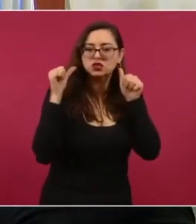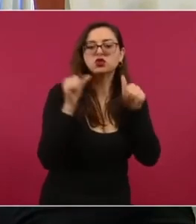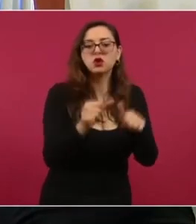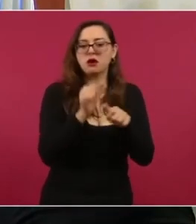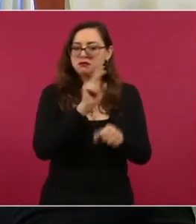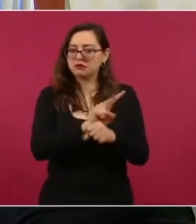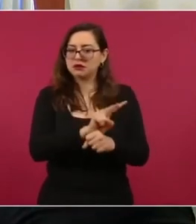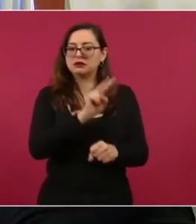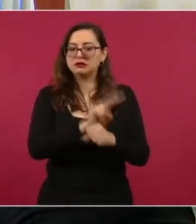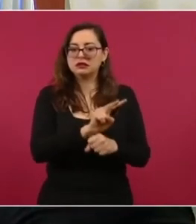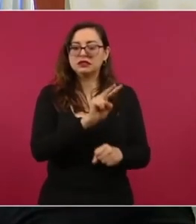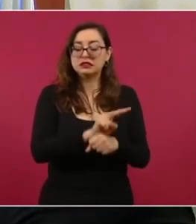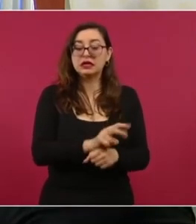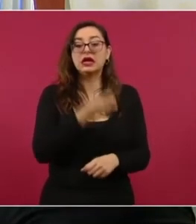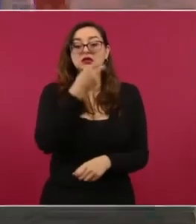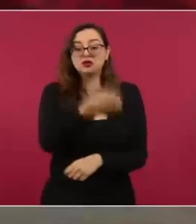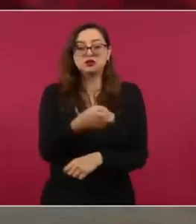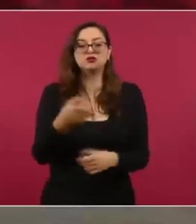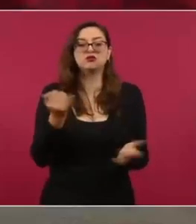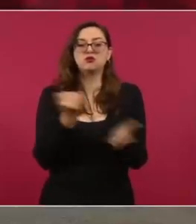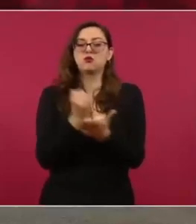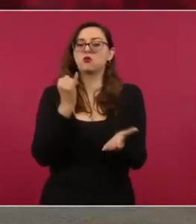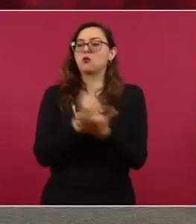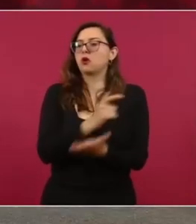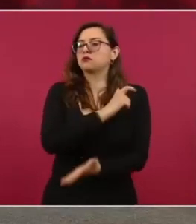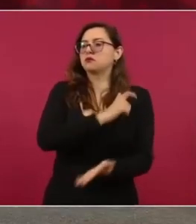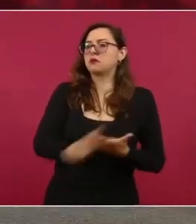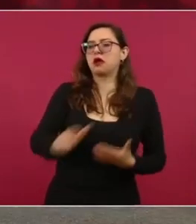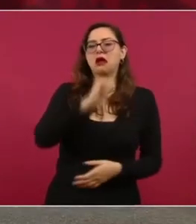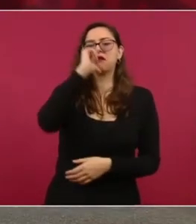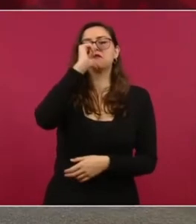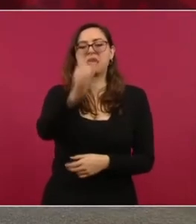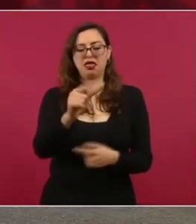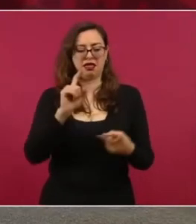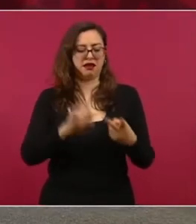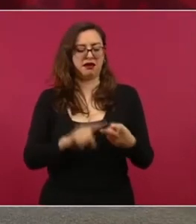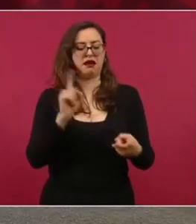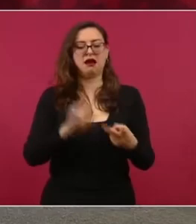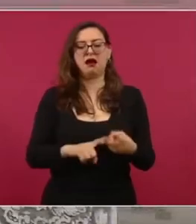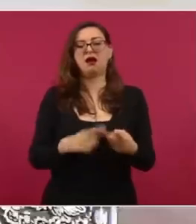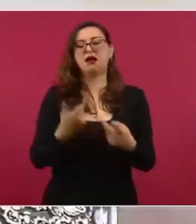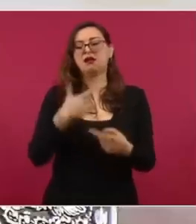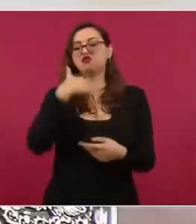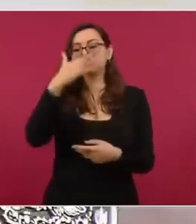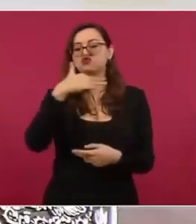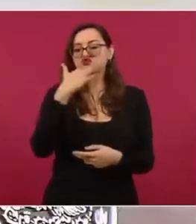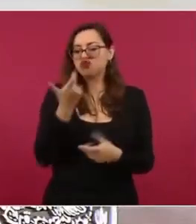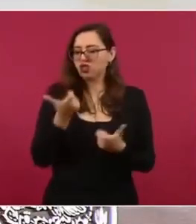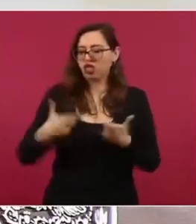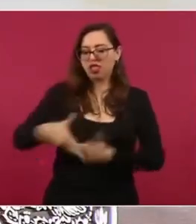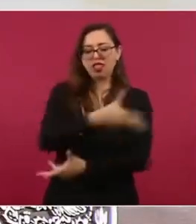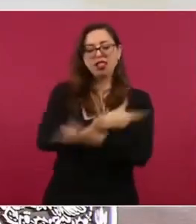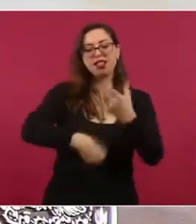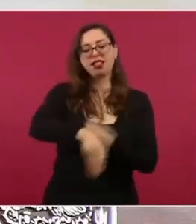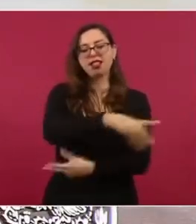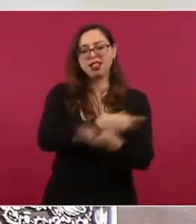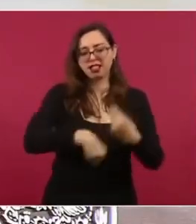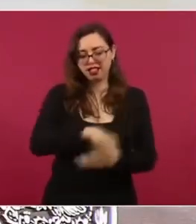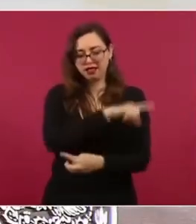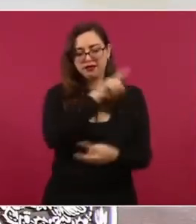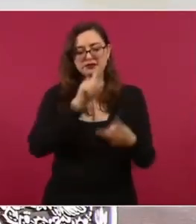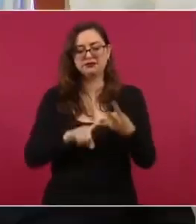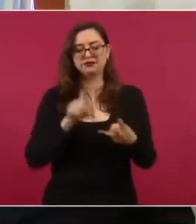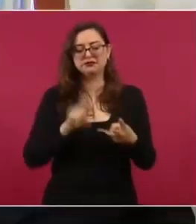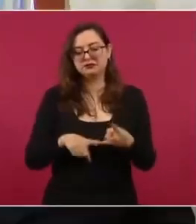complica la recaudación y fomenta el lavado de dinero y la evasión de impuestos. Se debe fortalecer a la Comisión